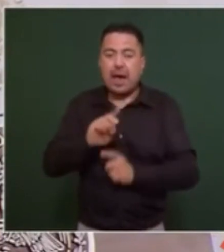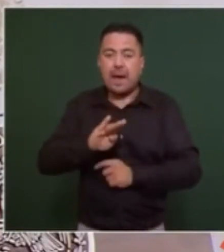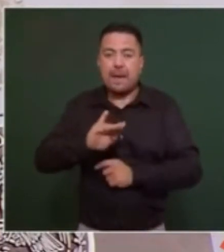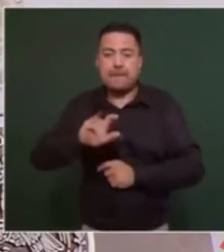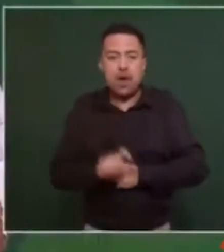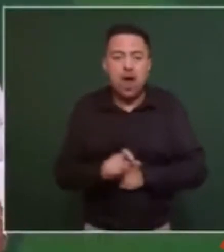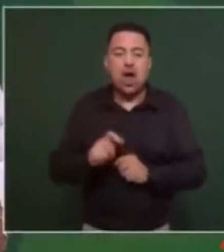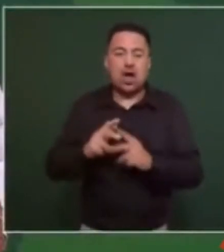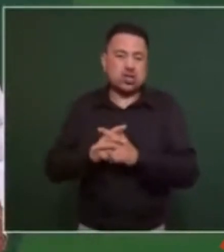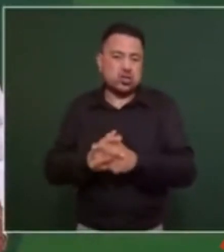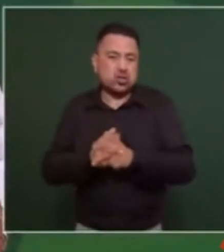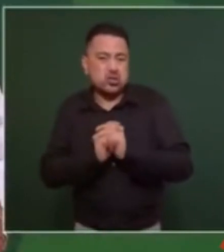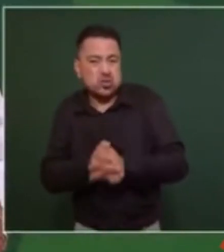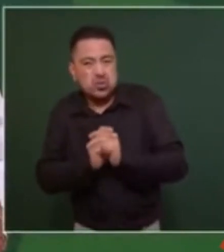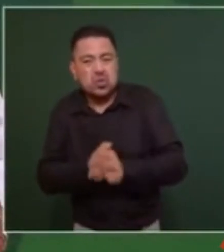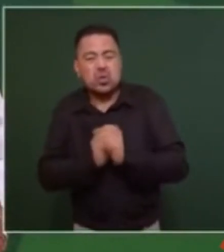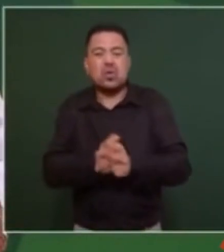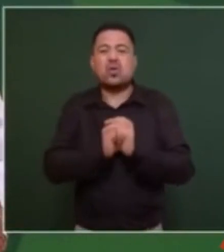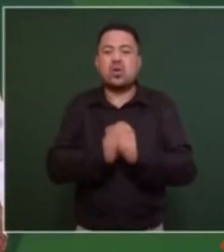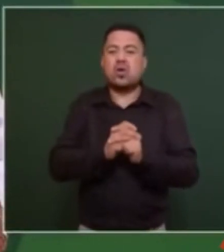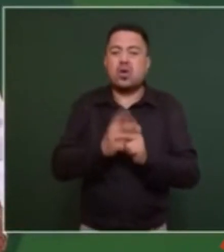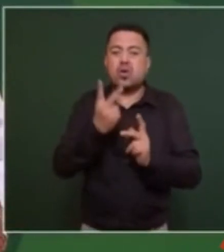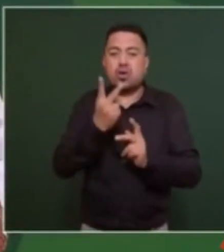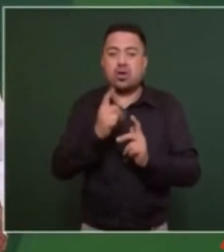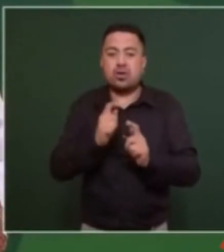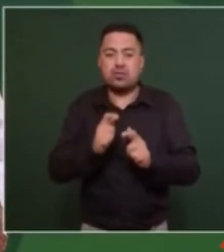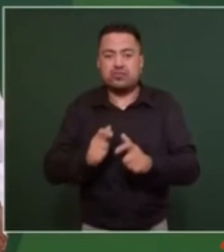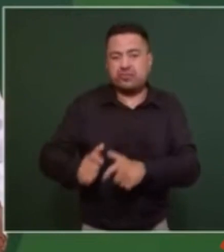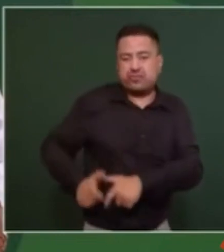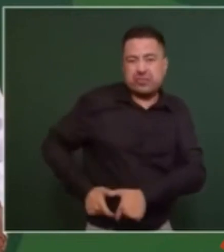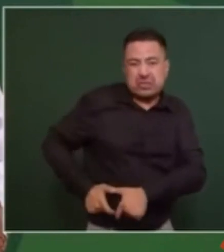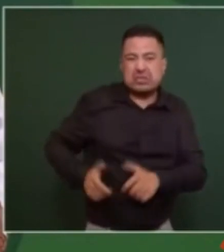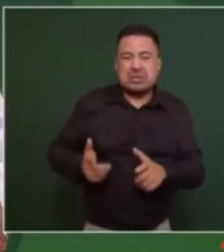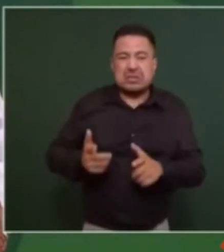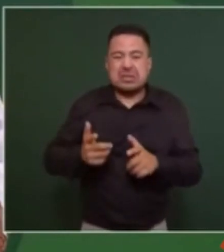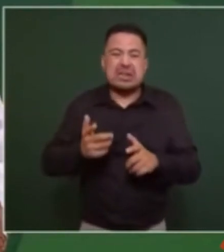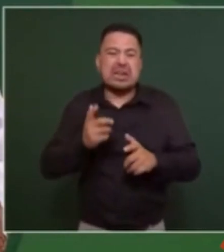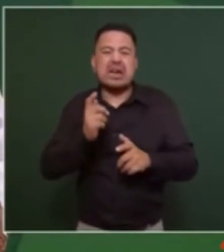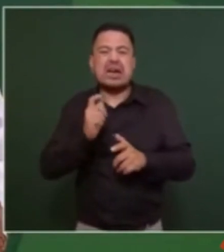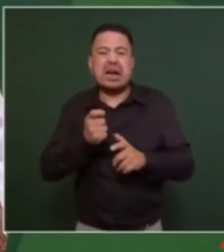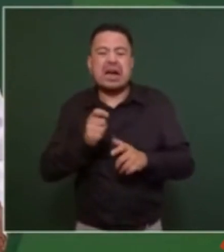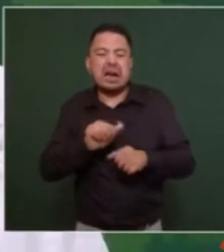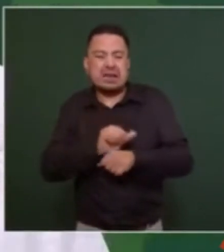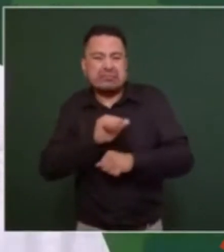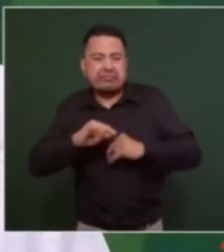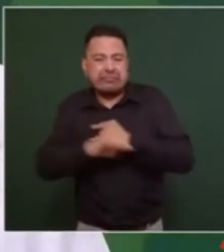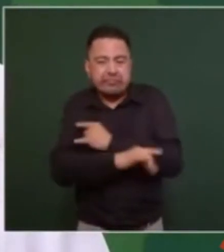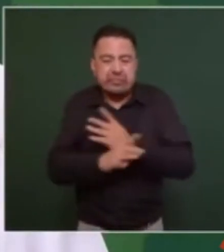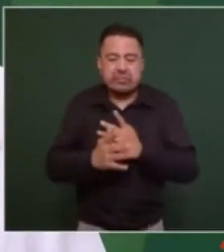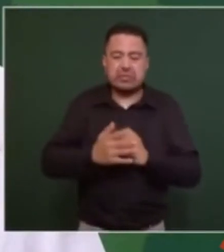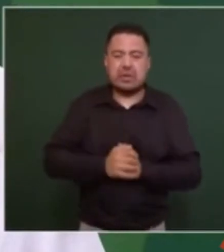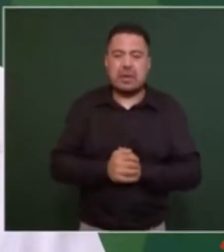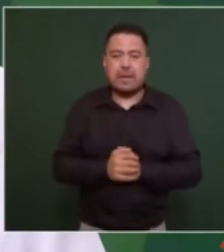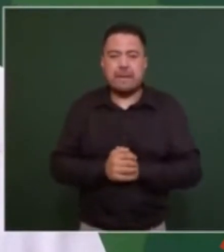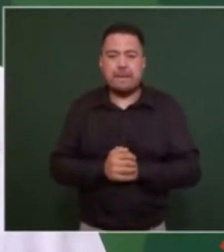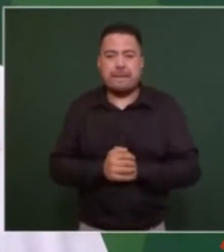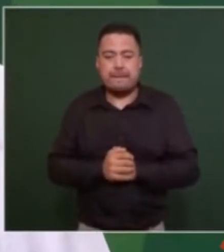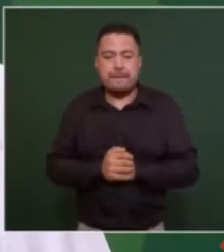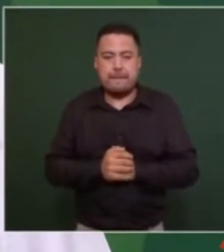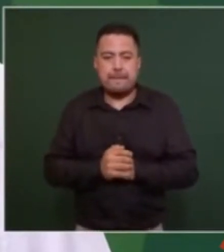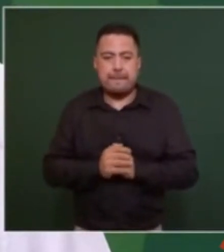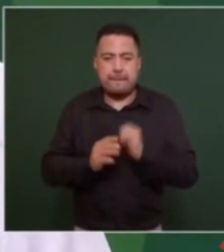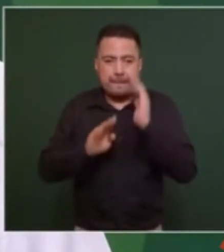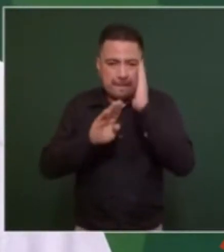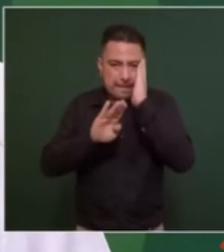lucha libre, dos torneos major de paddle, beach soccer,